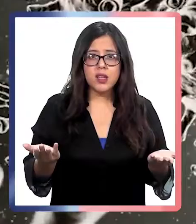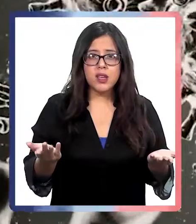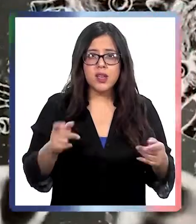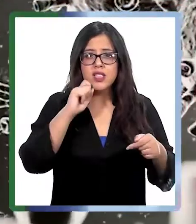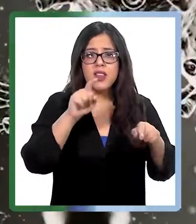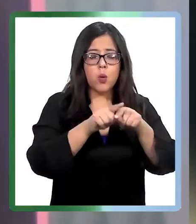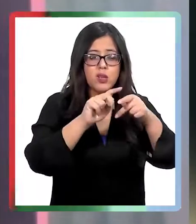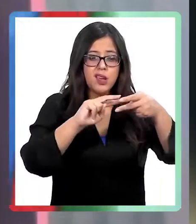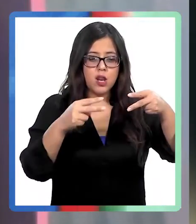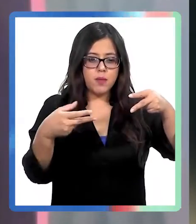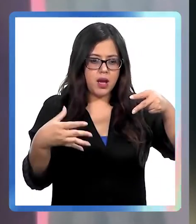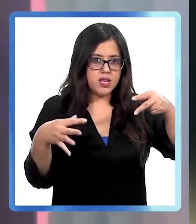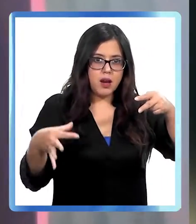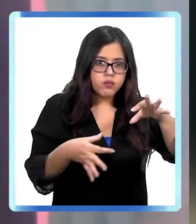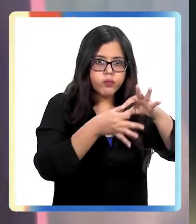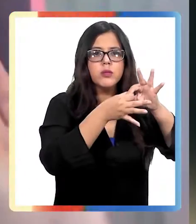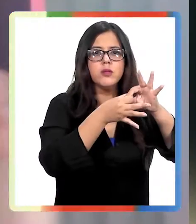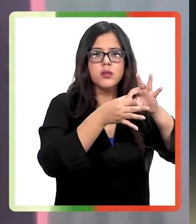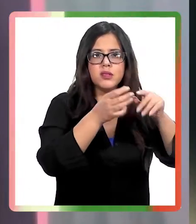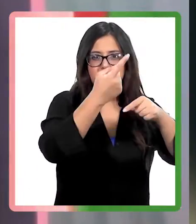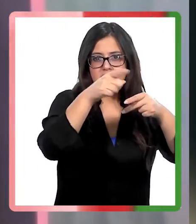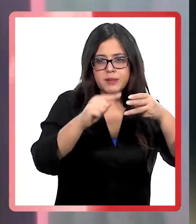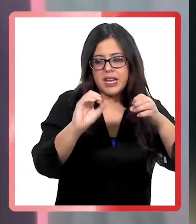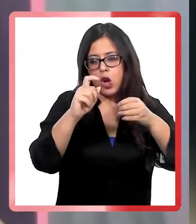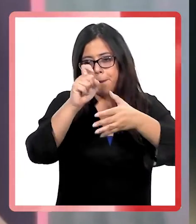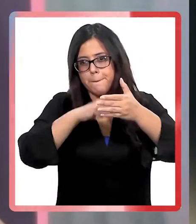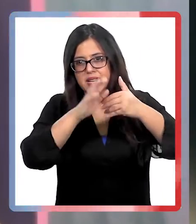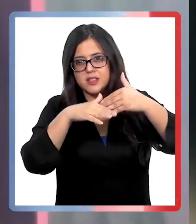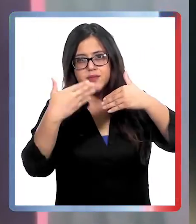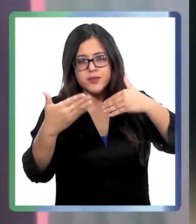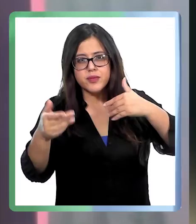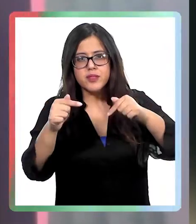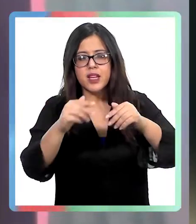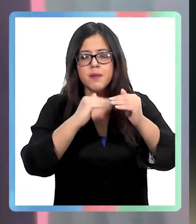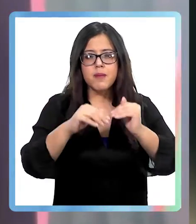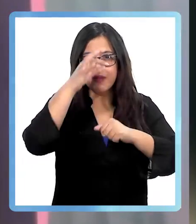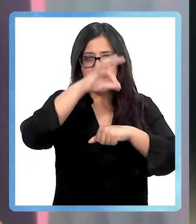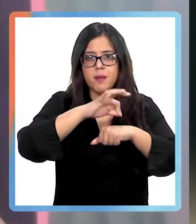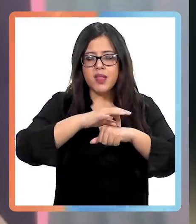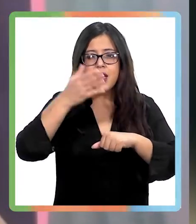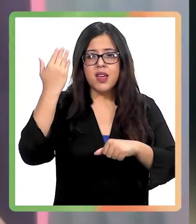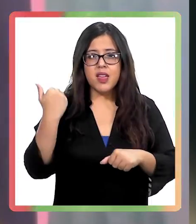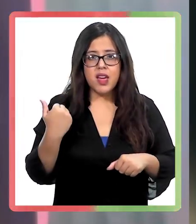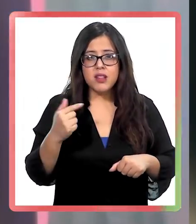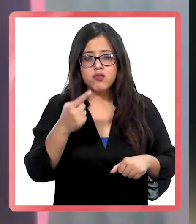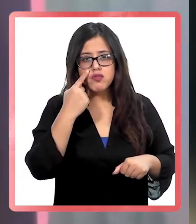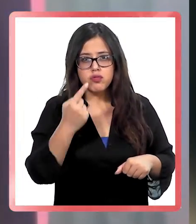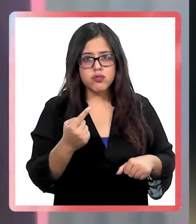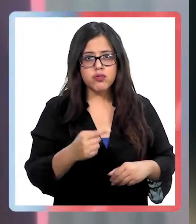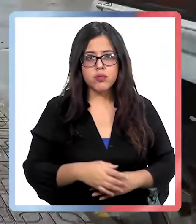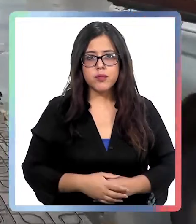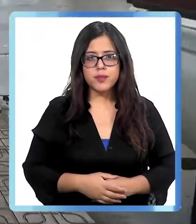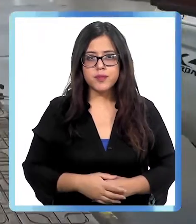se detecta el genoma del virus en forma prolongada. De hecho, semanas, incluso meses, que es un fenómeno que no se